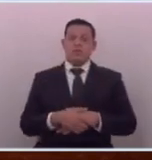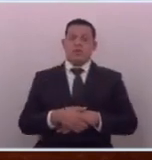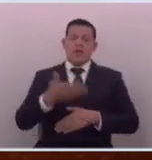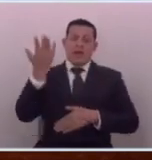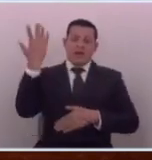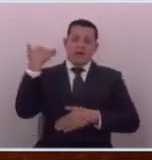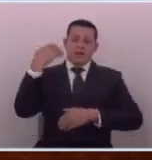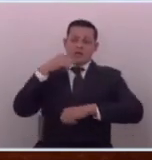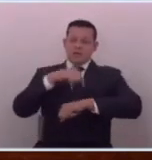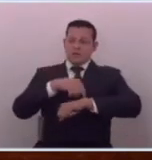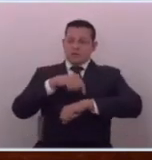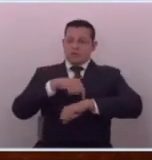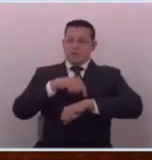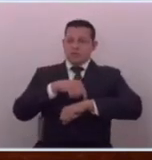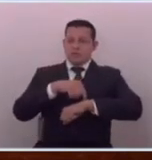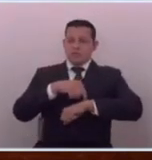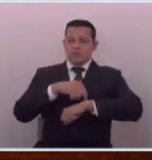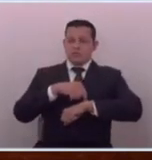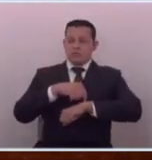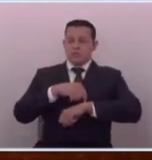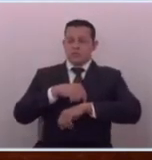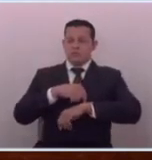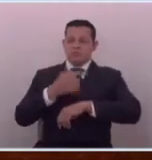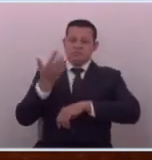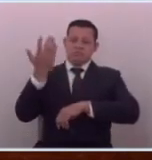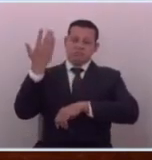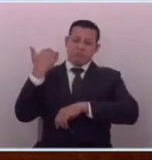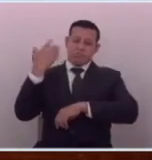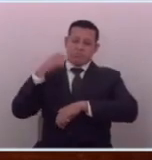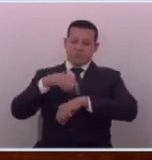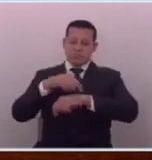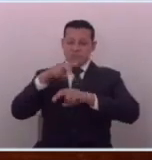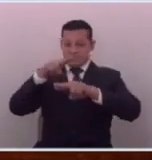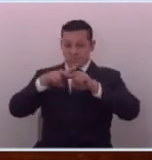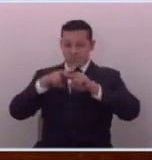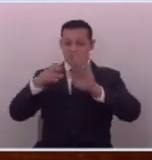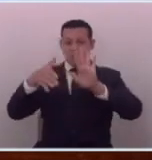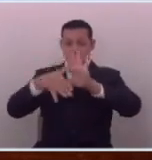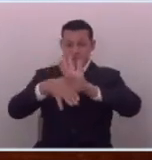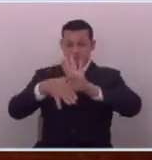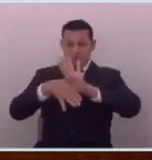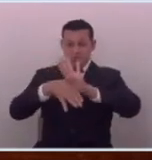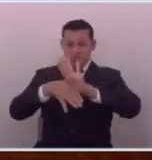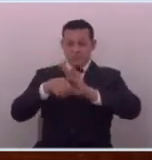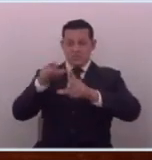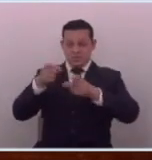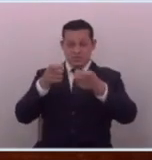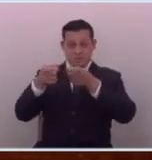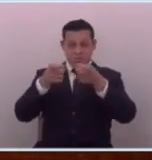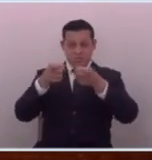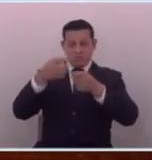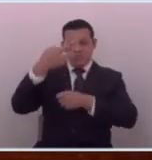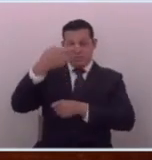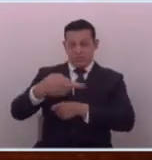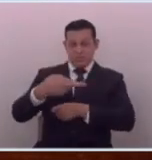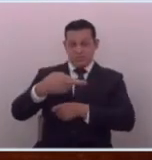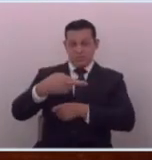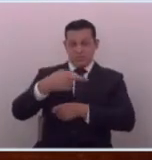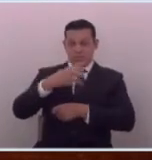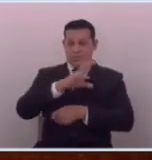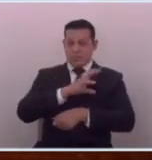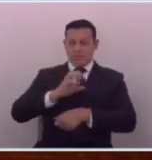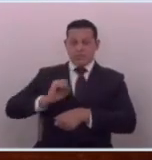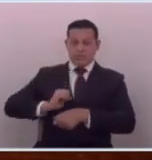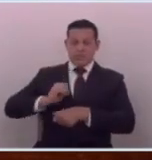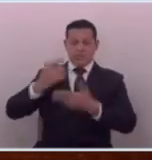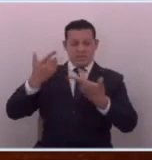aquellos tiempos en aquellos tiempos de arena de FMLN así se manejaba la realidad de este país como ya se ha